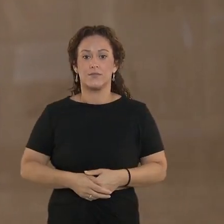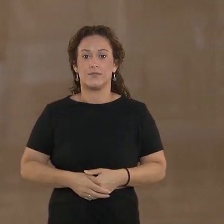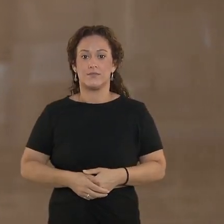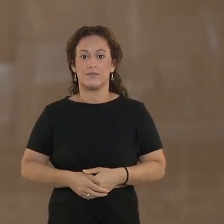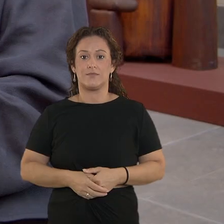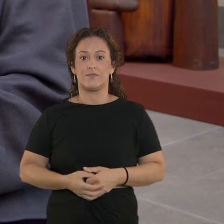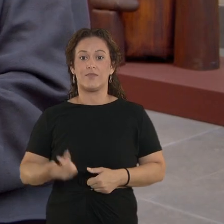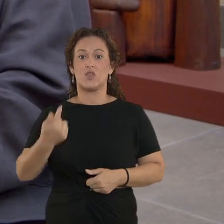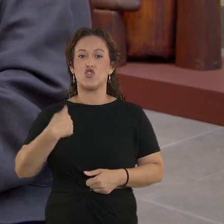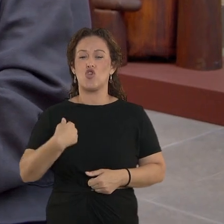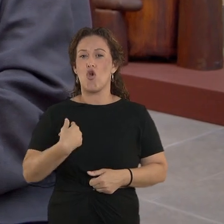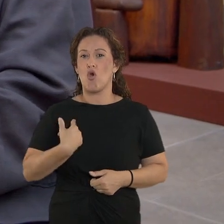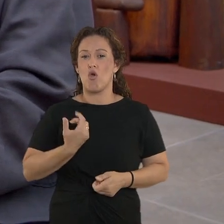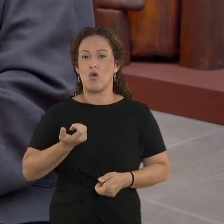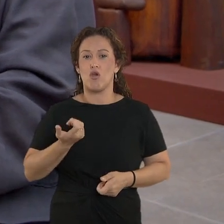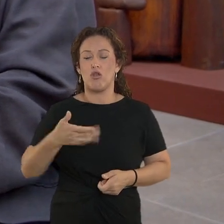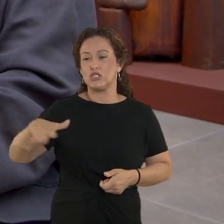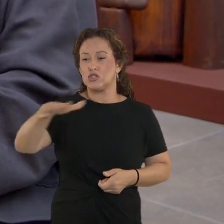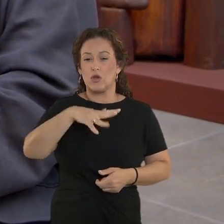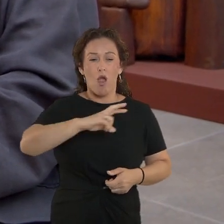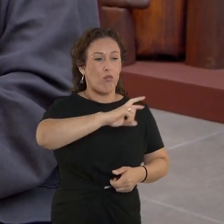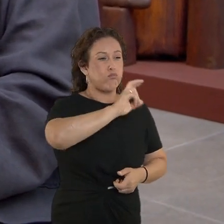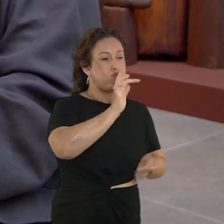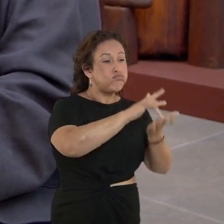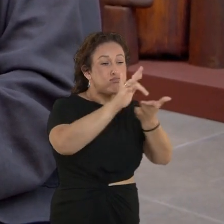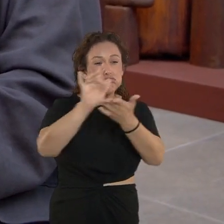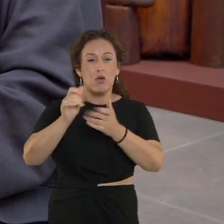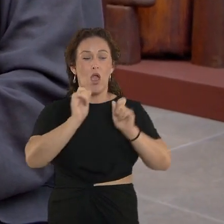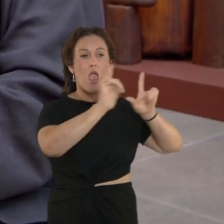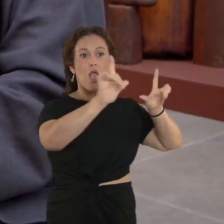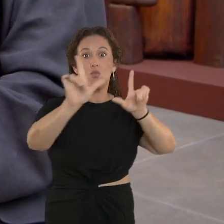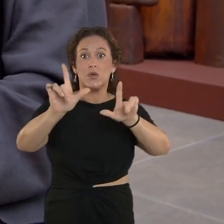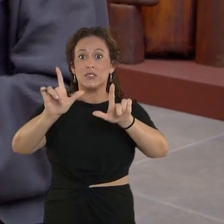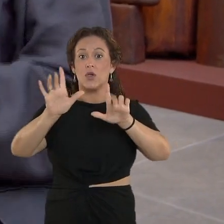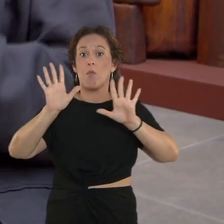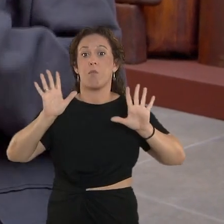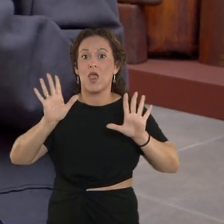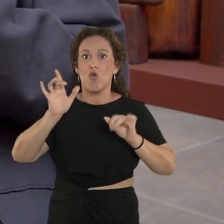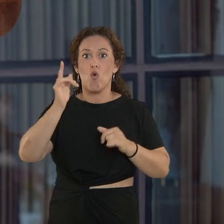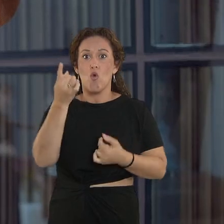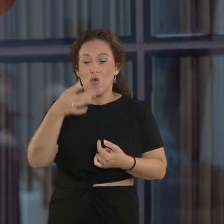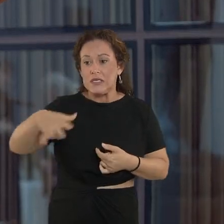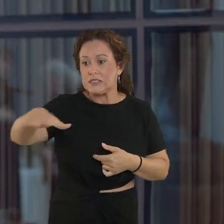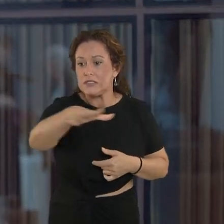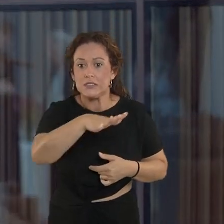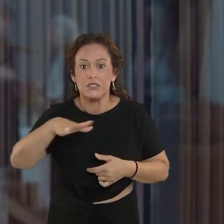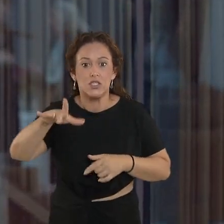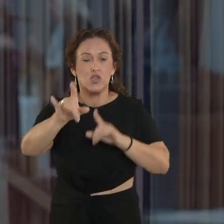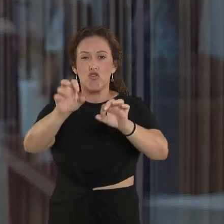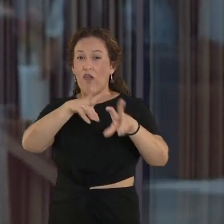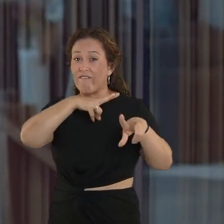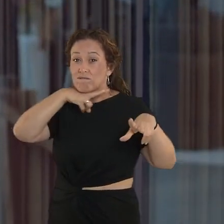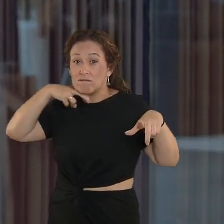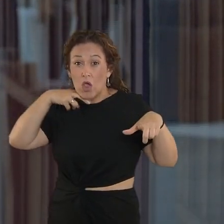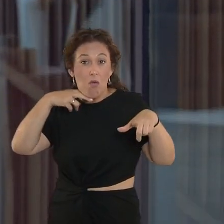Me he expuesto en muchísimos sitios. Ahora en un sitio que sea absolutamente